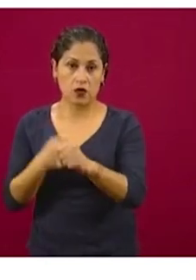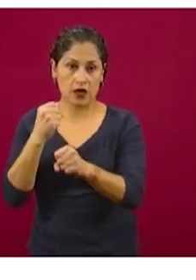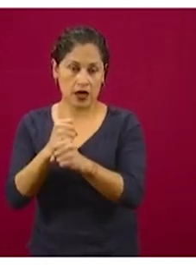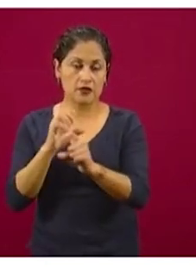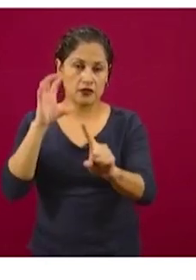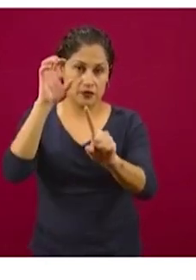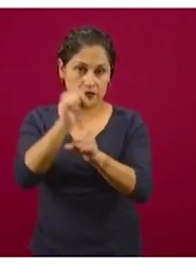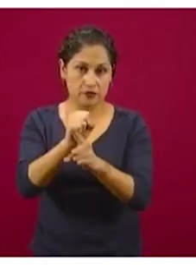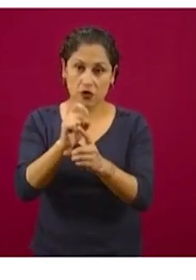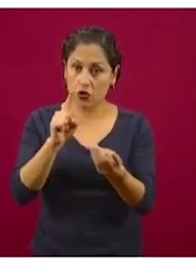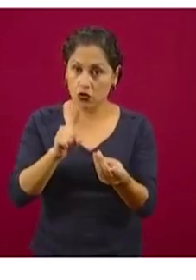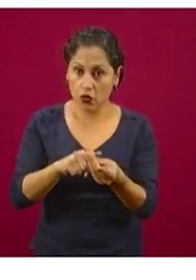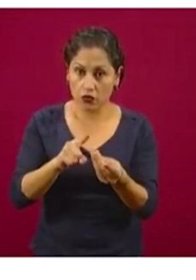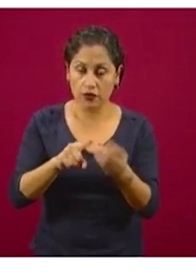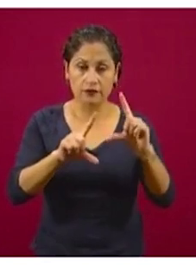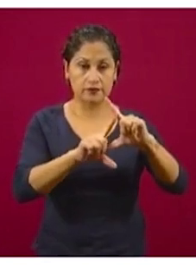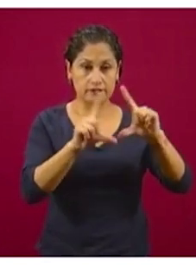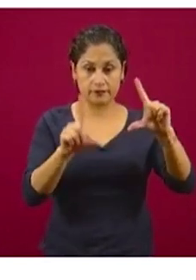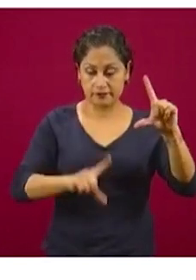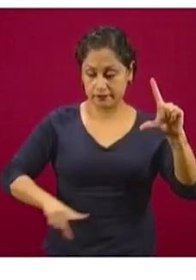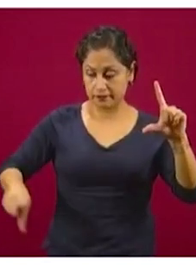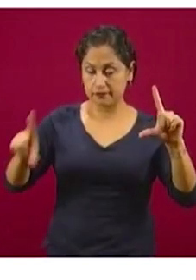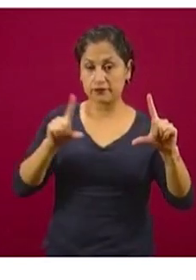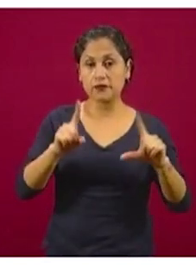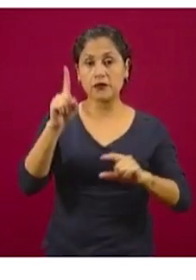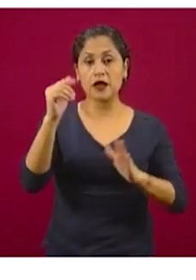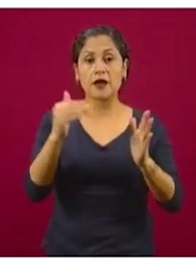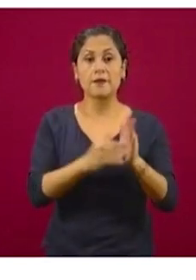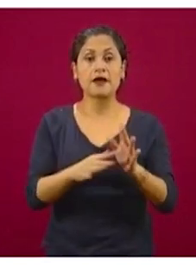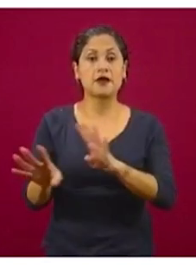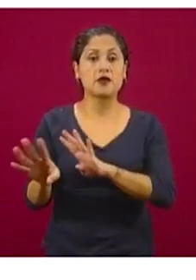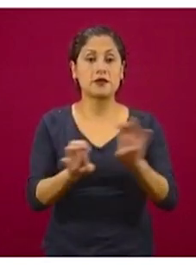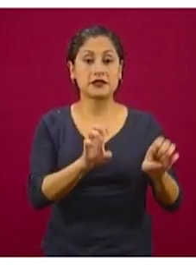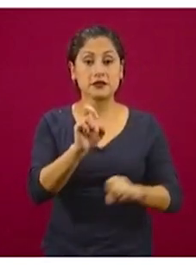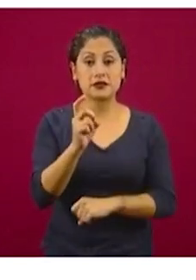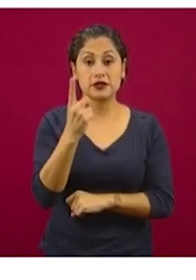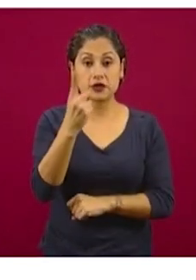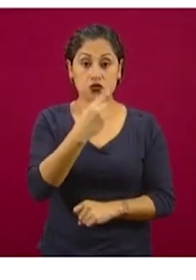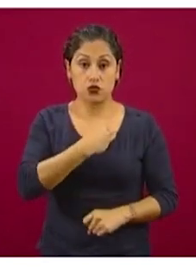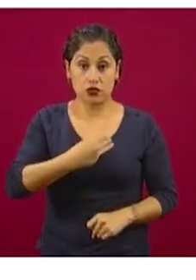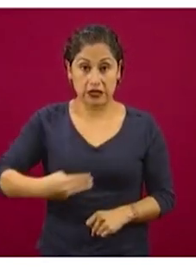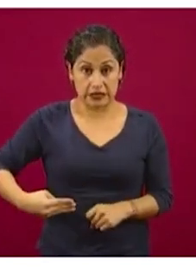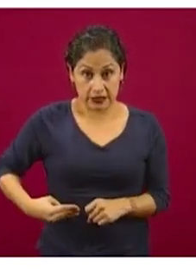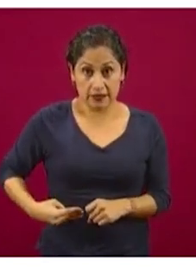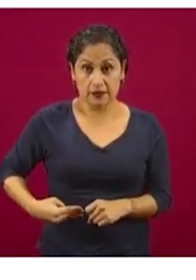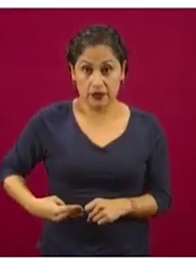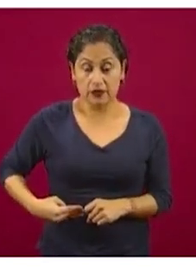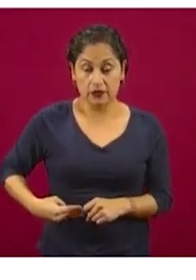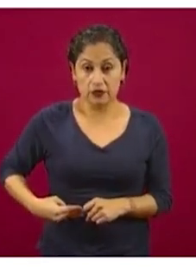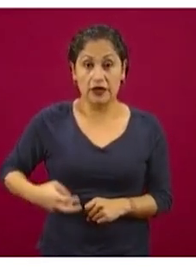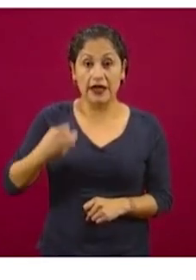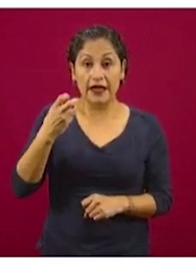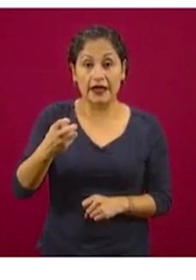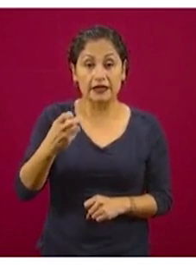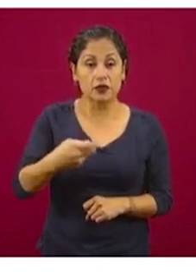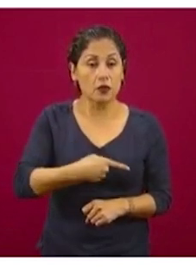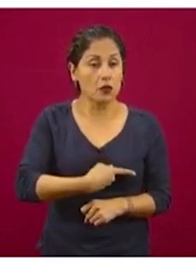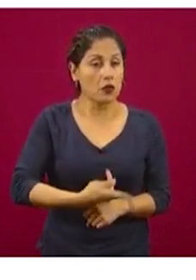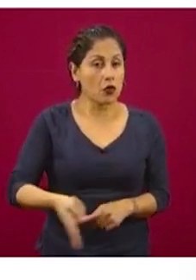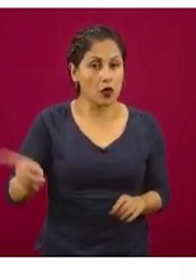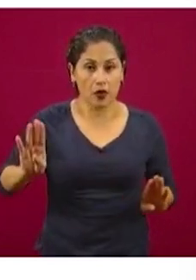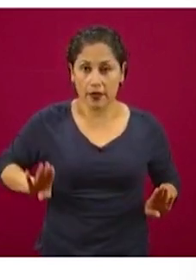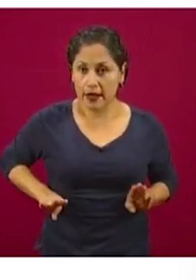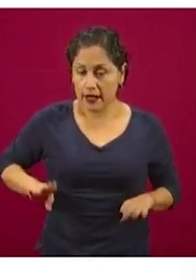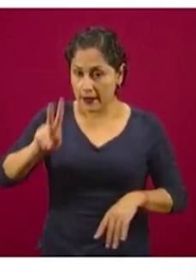en 1931 municipios, que son los municipios con mayor pobreza en el país